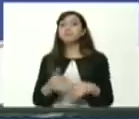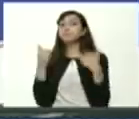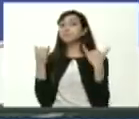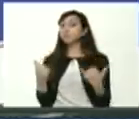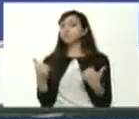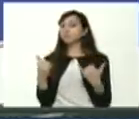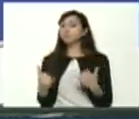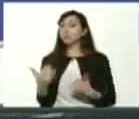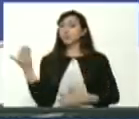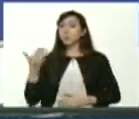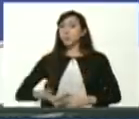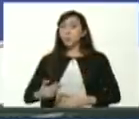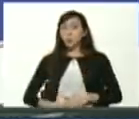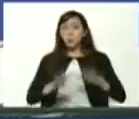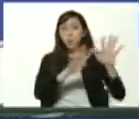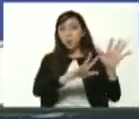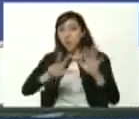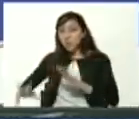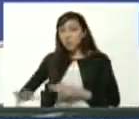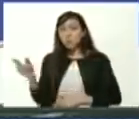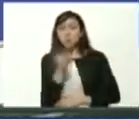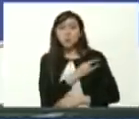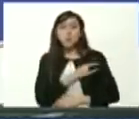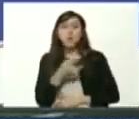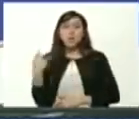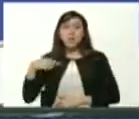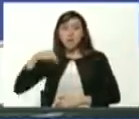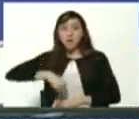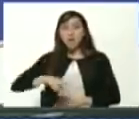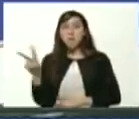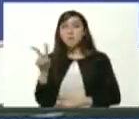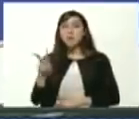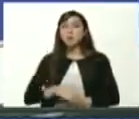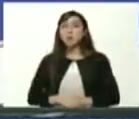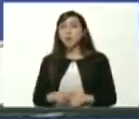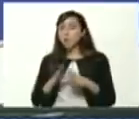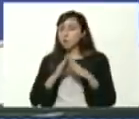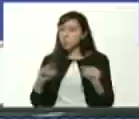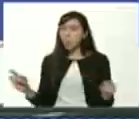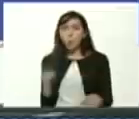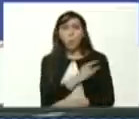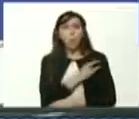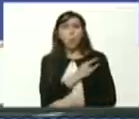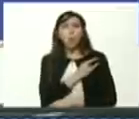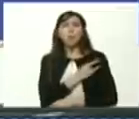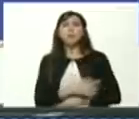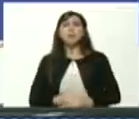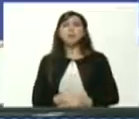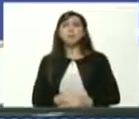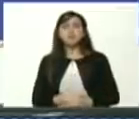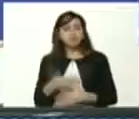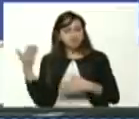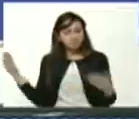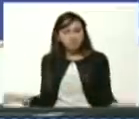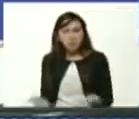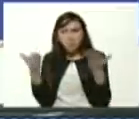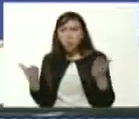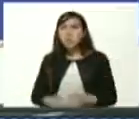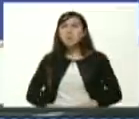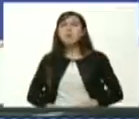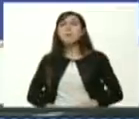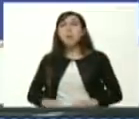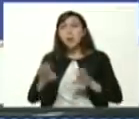importante 98 universidades tiene Venezuela todas las universidades con una gran potencia académica